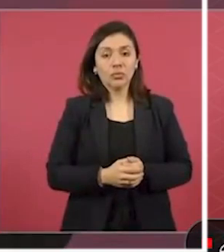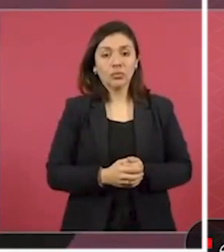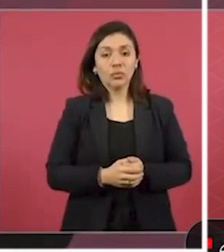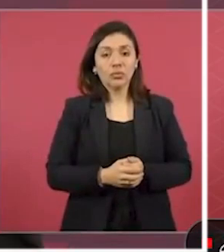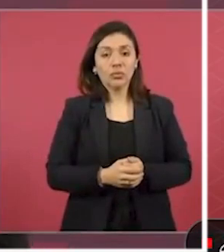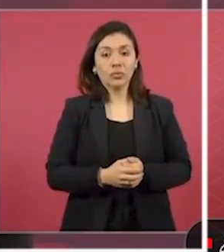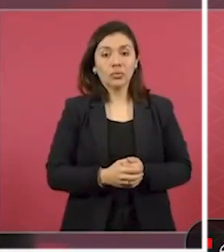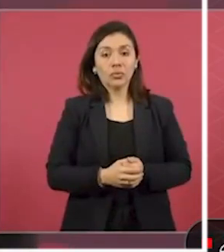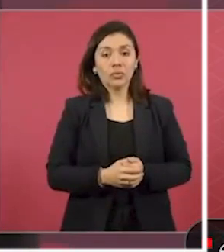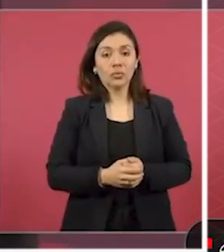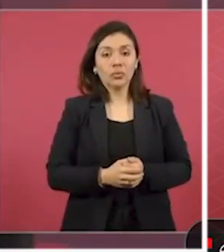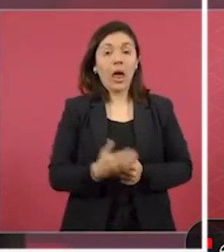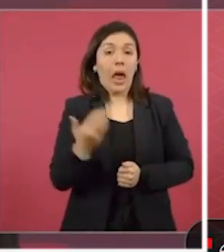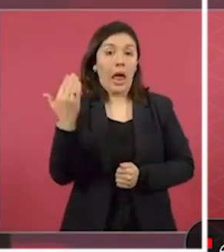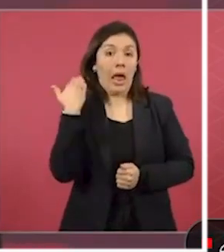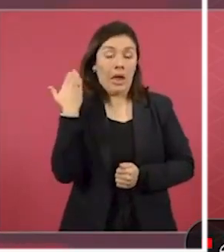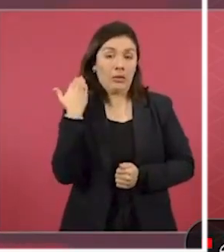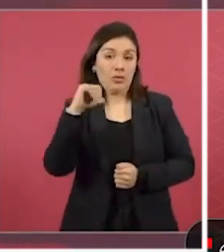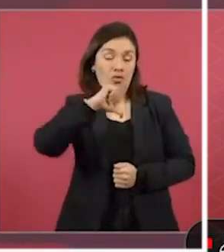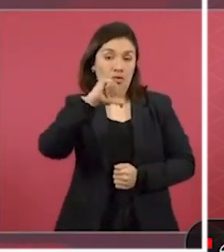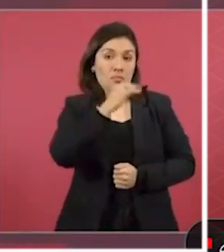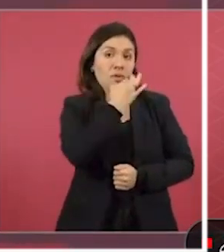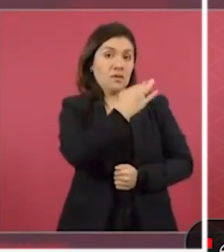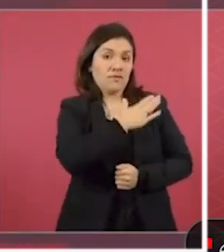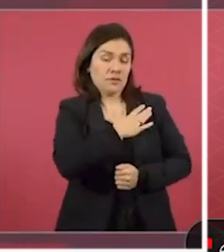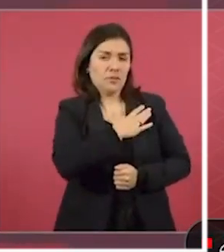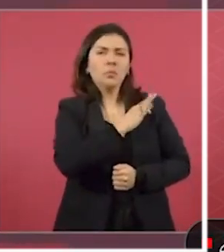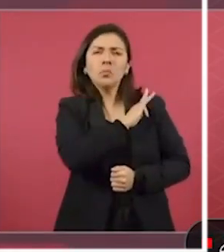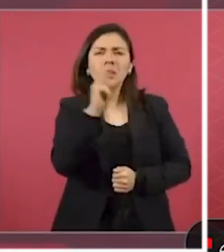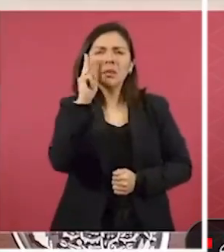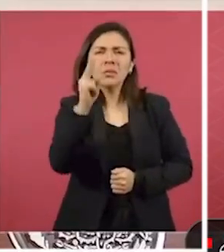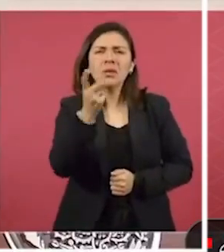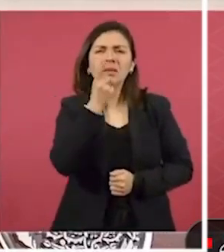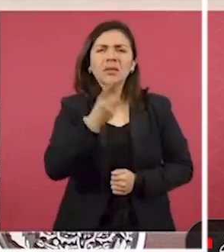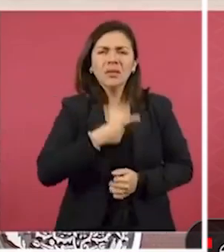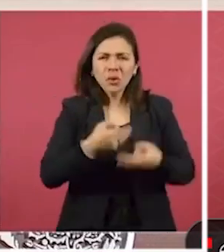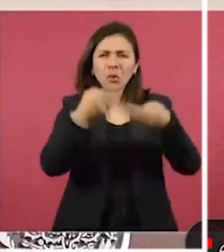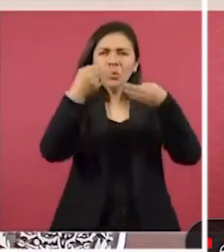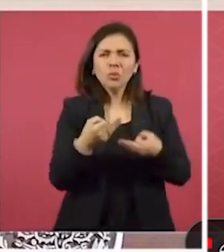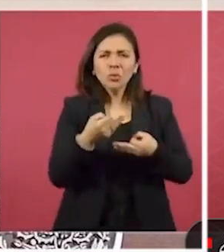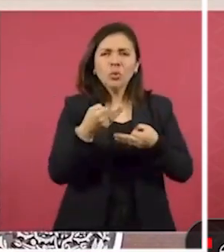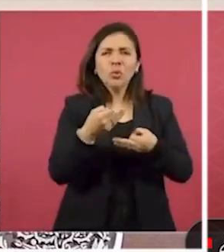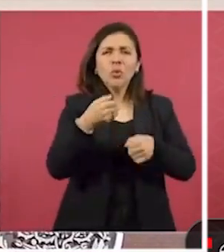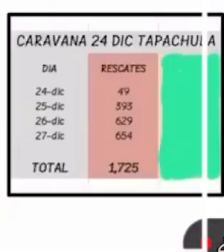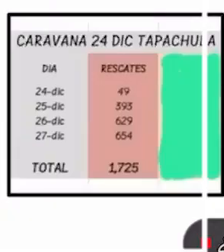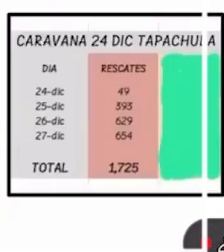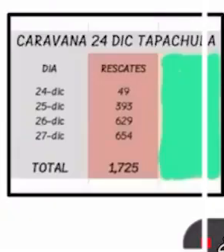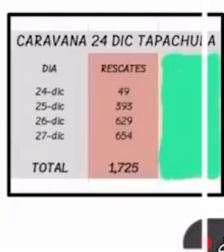hace un momento me informaron a ver si tenemos ahí el el dato